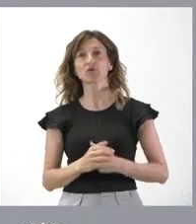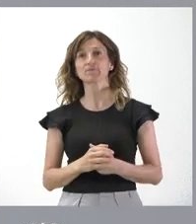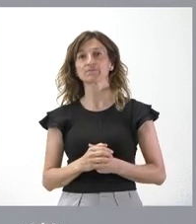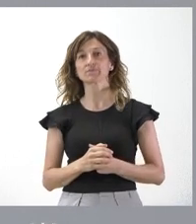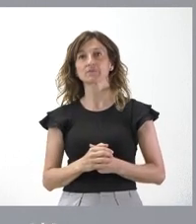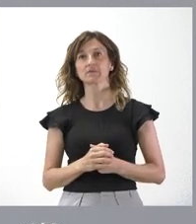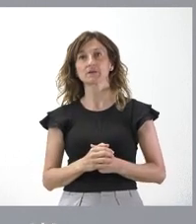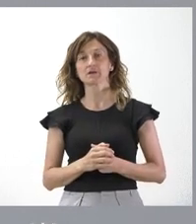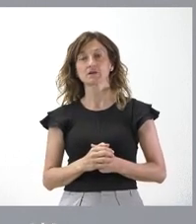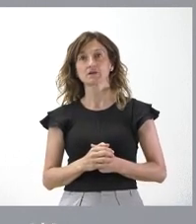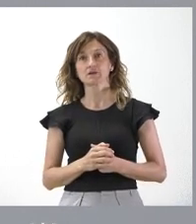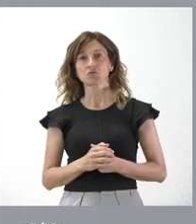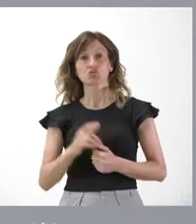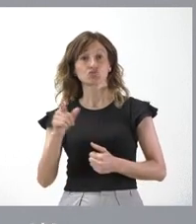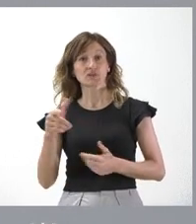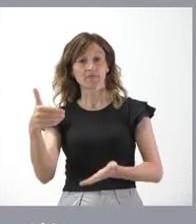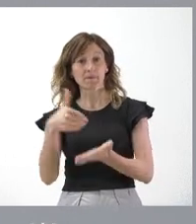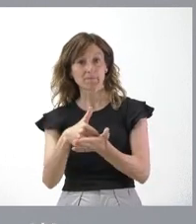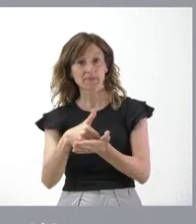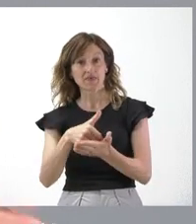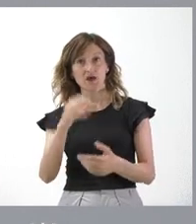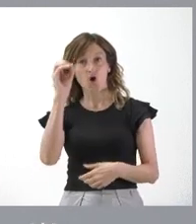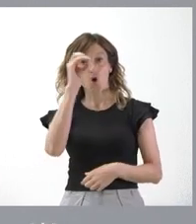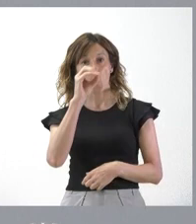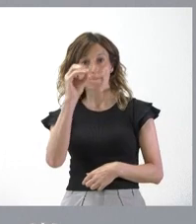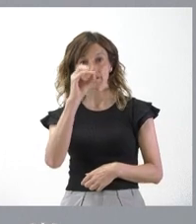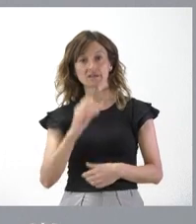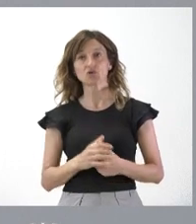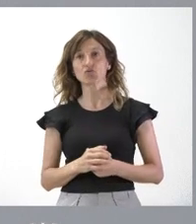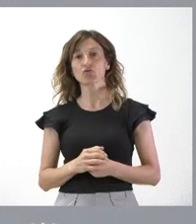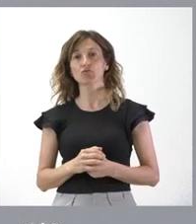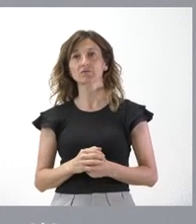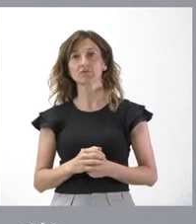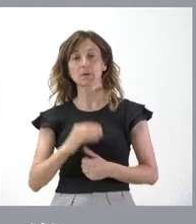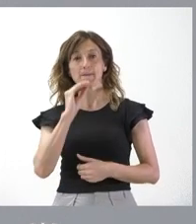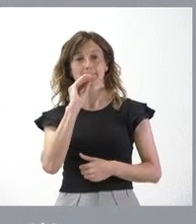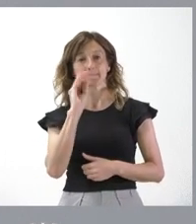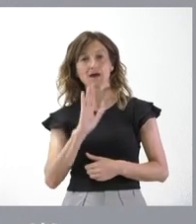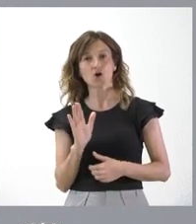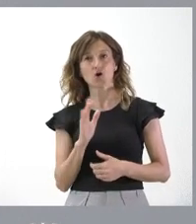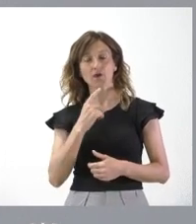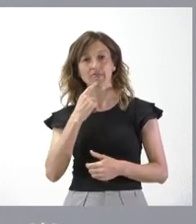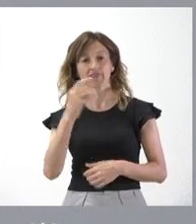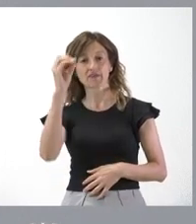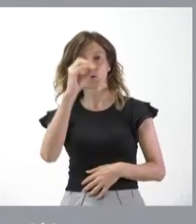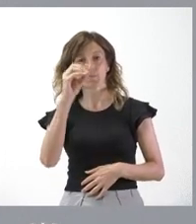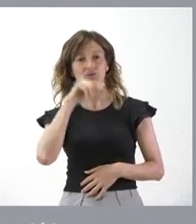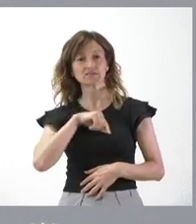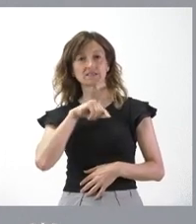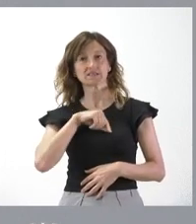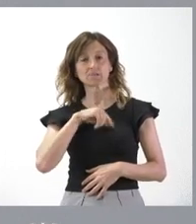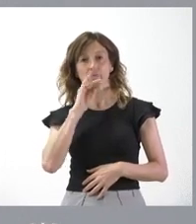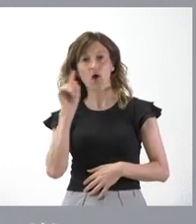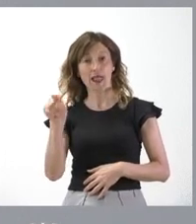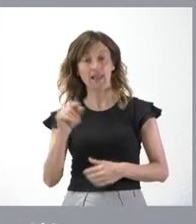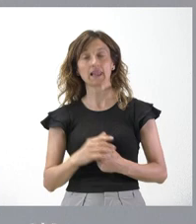Yo, si usted me pide opinión, y seguramente quien mejor puede dar la opinión sobre sus propios sentimientos es el